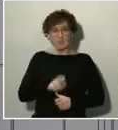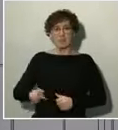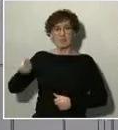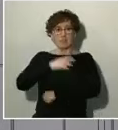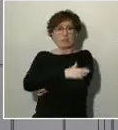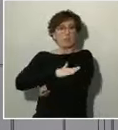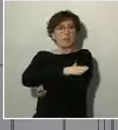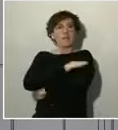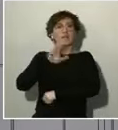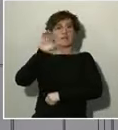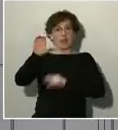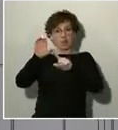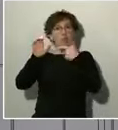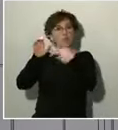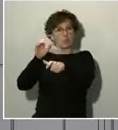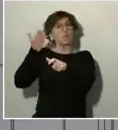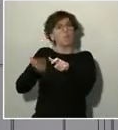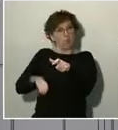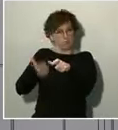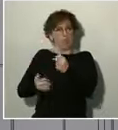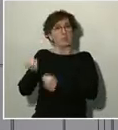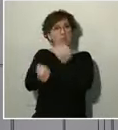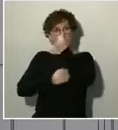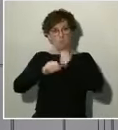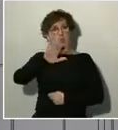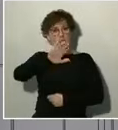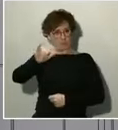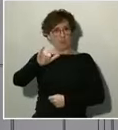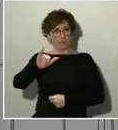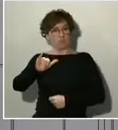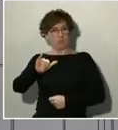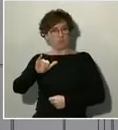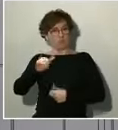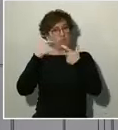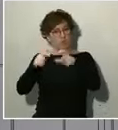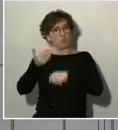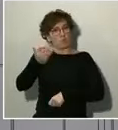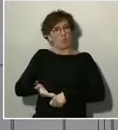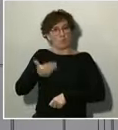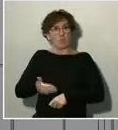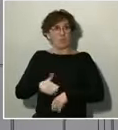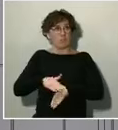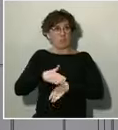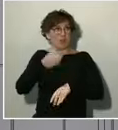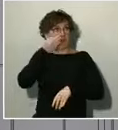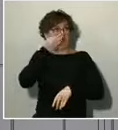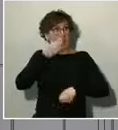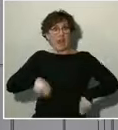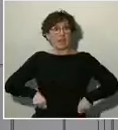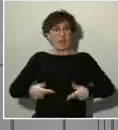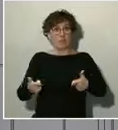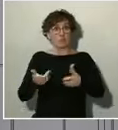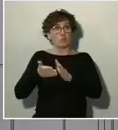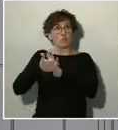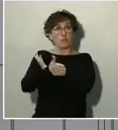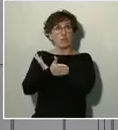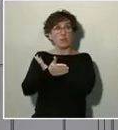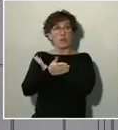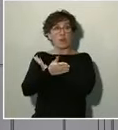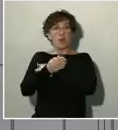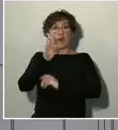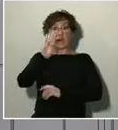economía. Es un sector muy importante de nuestra economía. Representa, en términos de gasto, 40 puntos del Producto Interior Bruto.